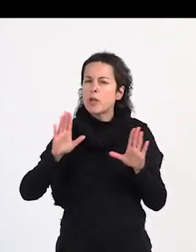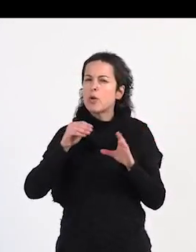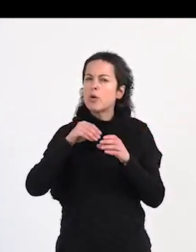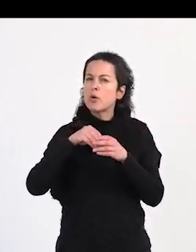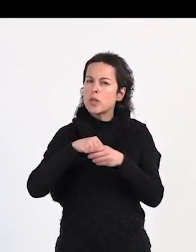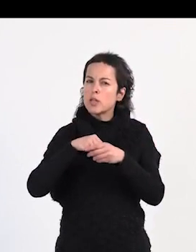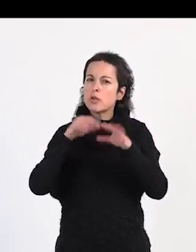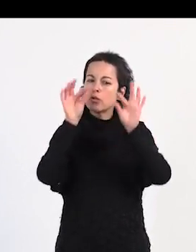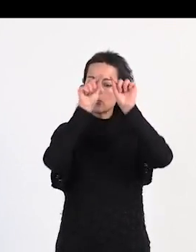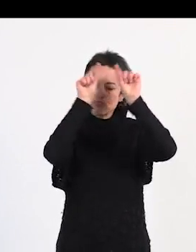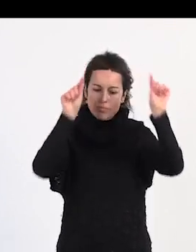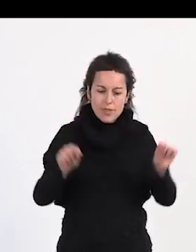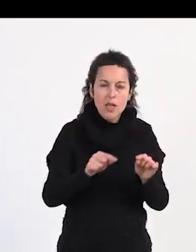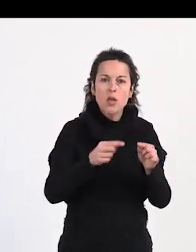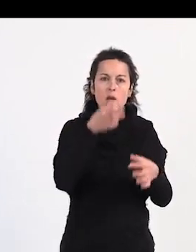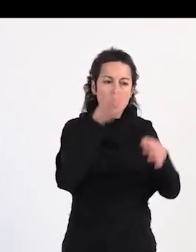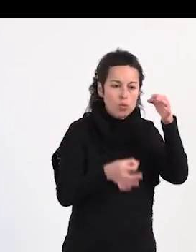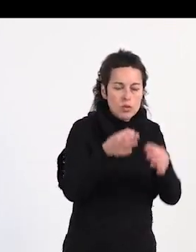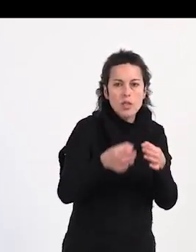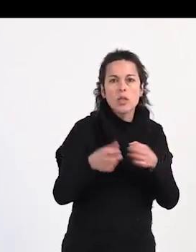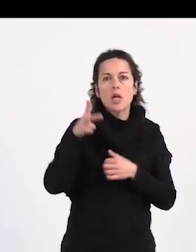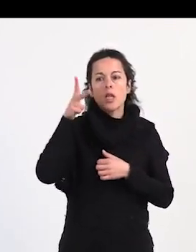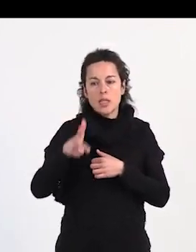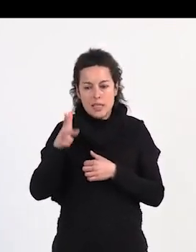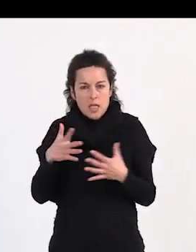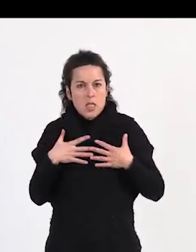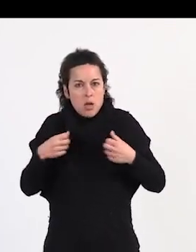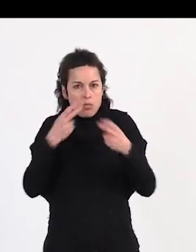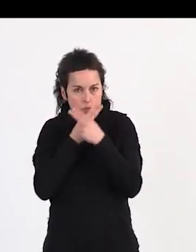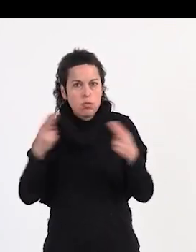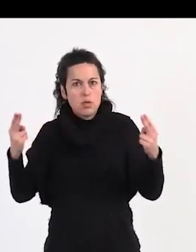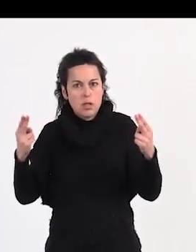marco de justicia, de derechos y de salud pública.